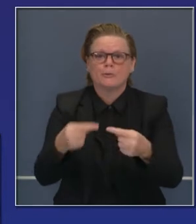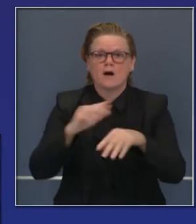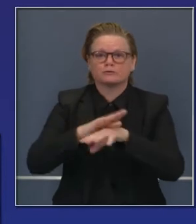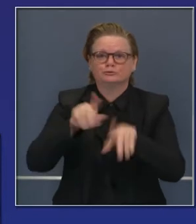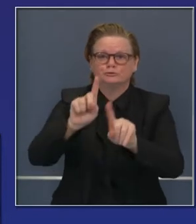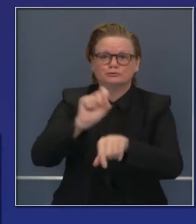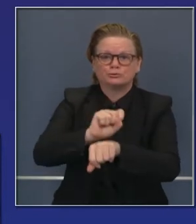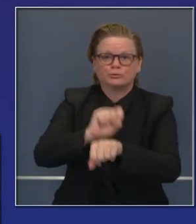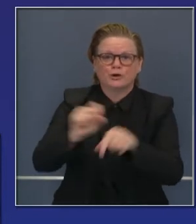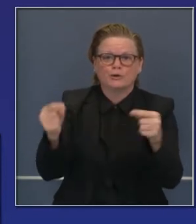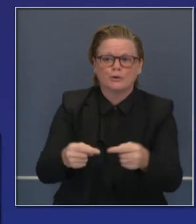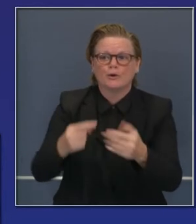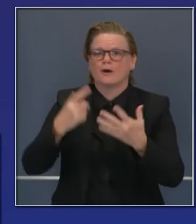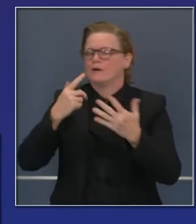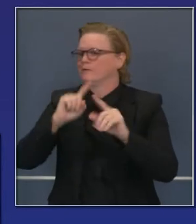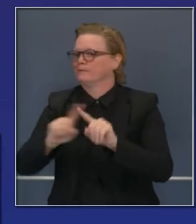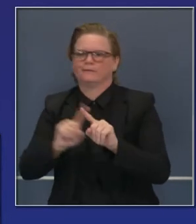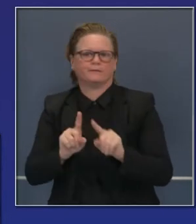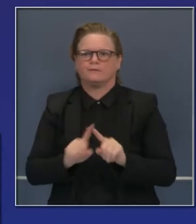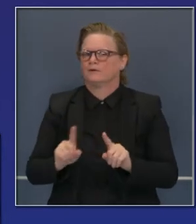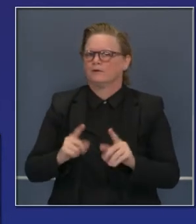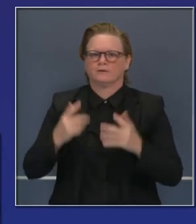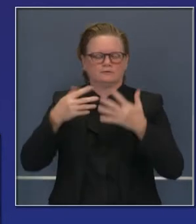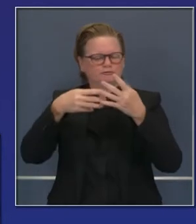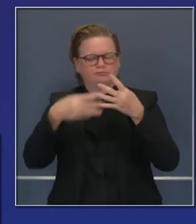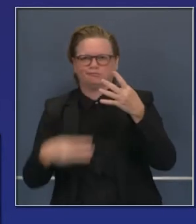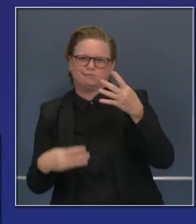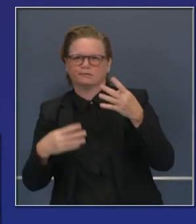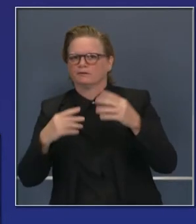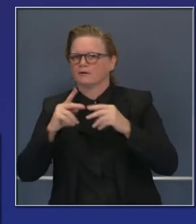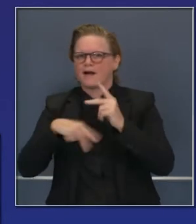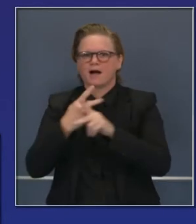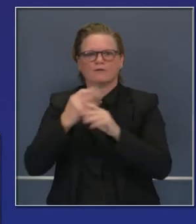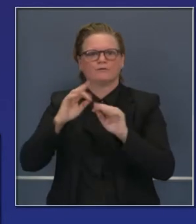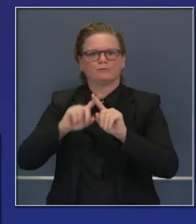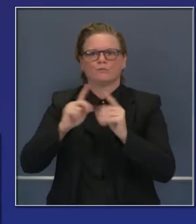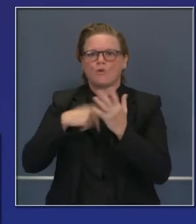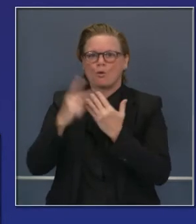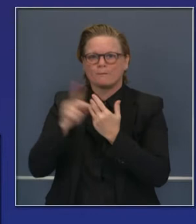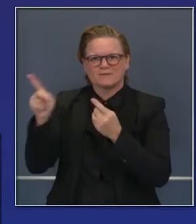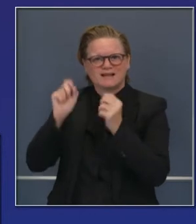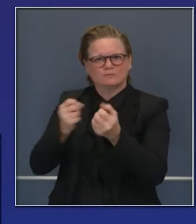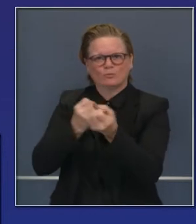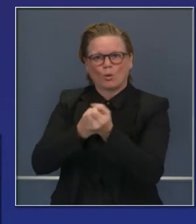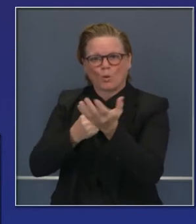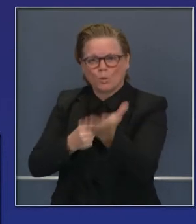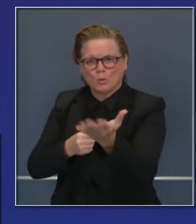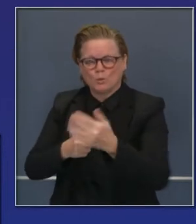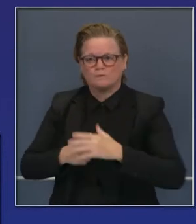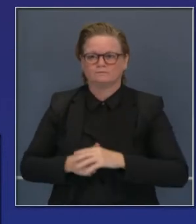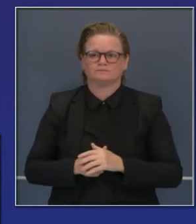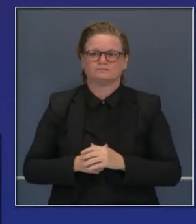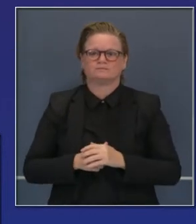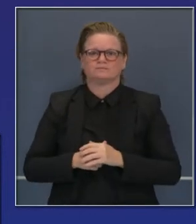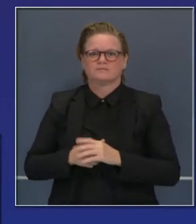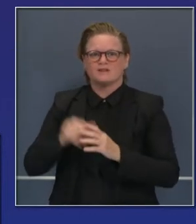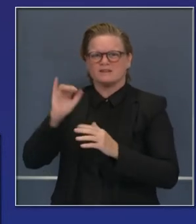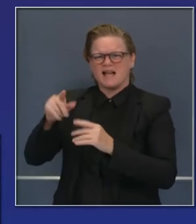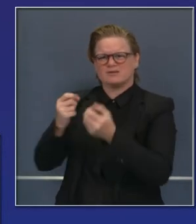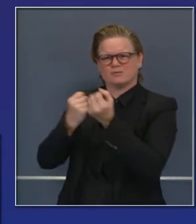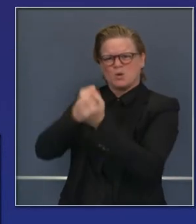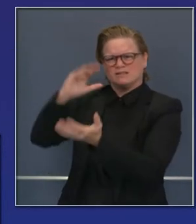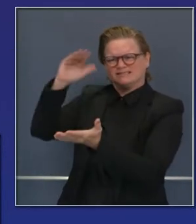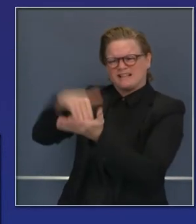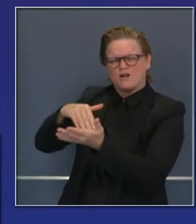para lesiones desastrosas. Estos centros para ayudar a pequeños negocios tienen